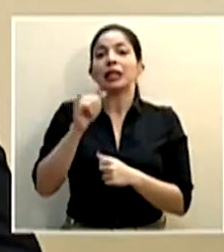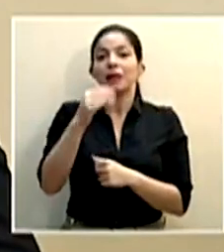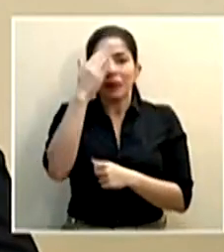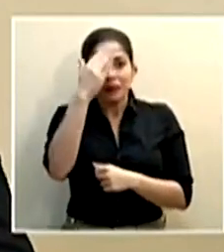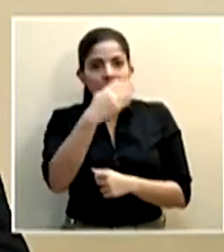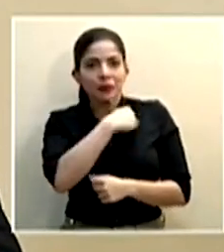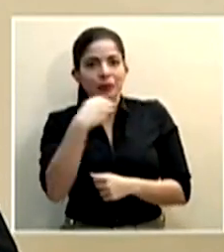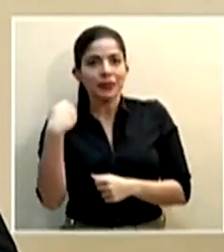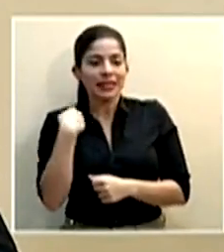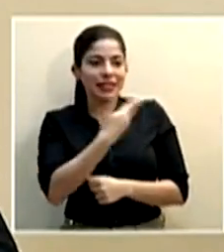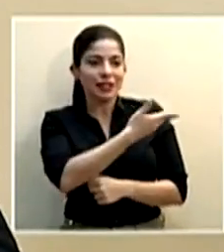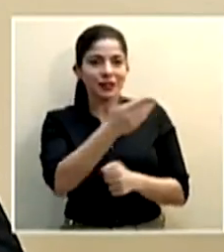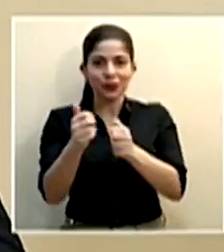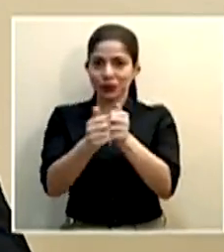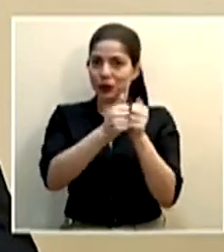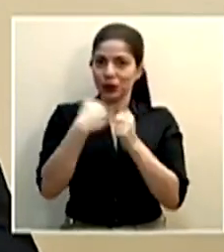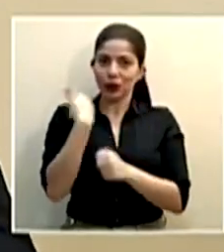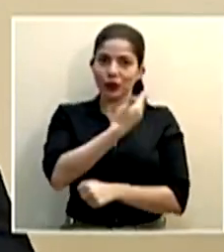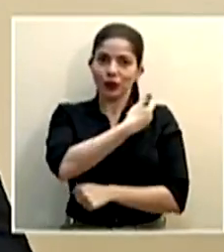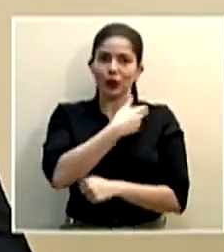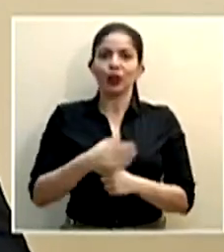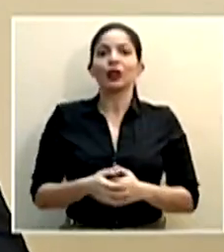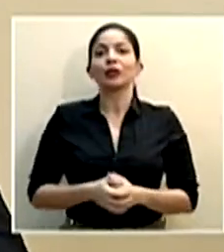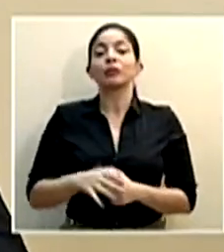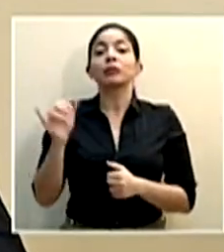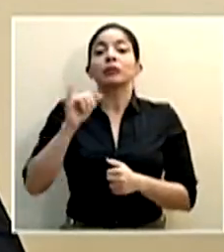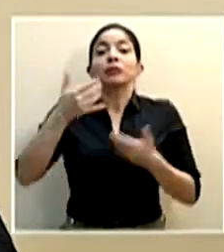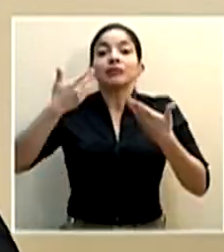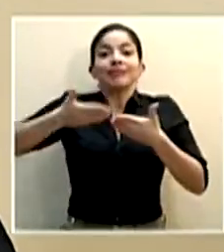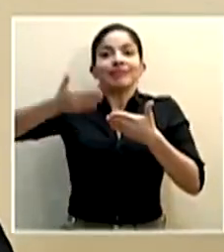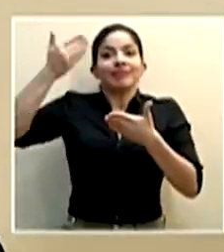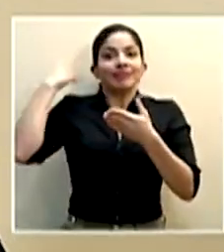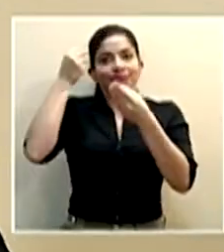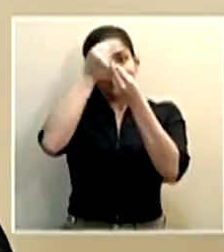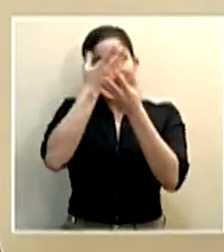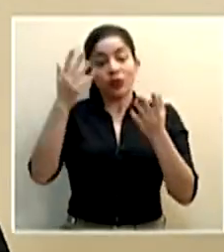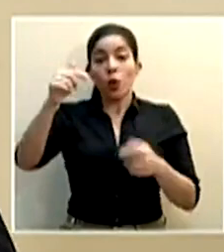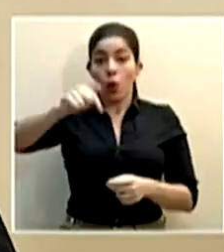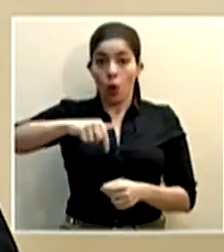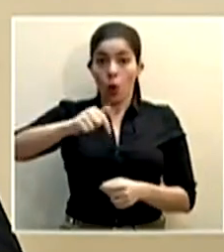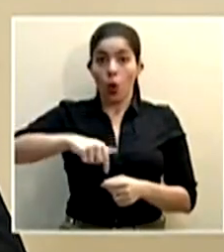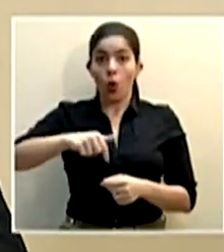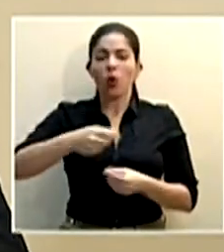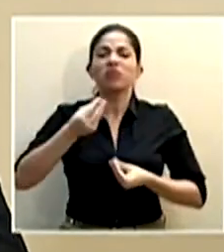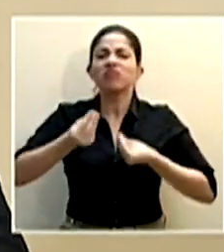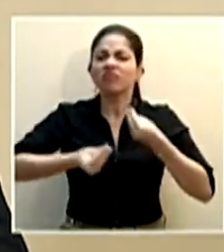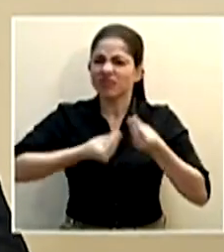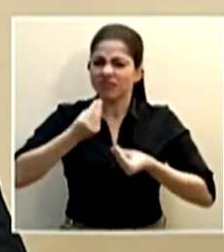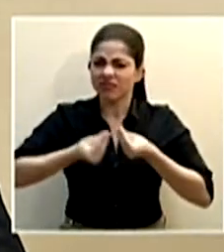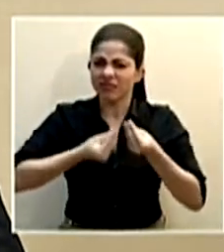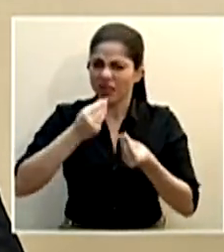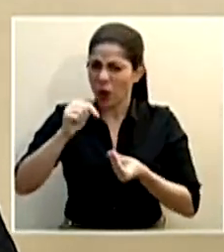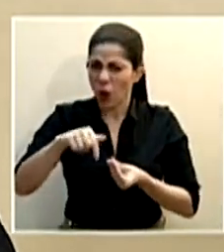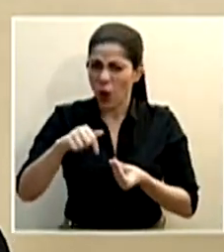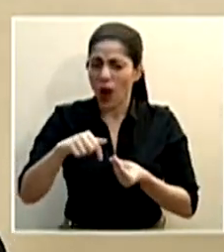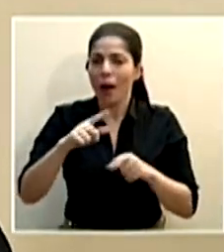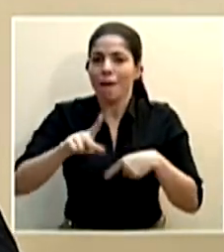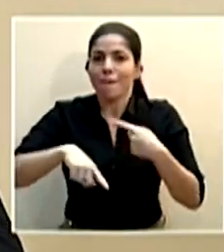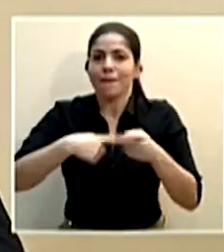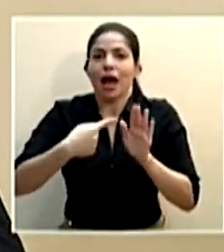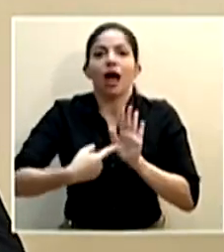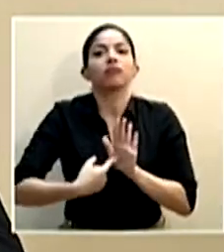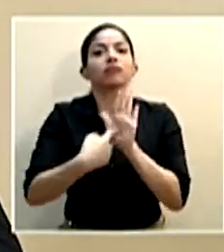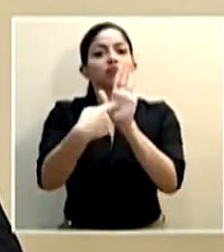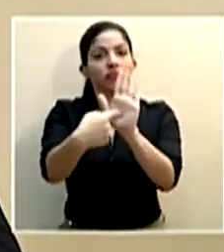que nos acompañan. Como habíamos adelantado el día de hoy, lo que haremos es presentar